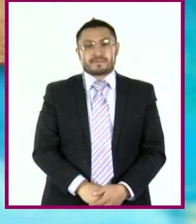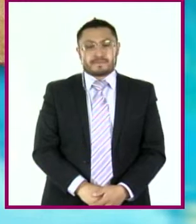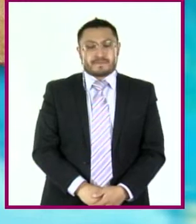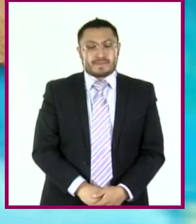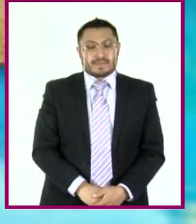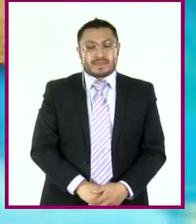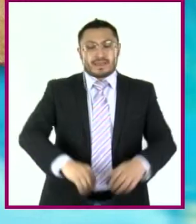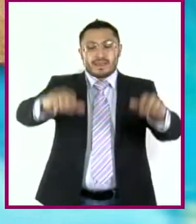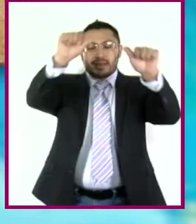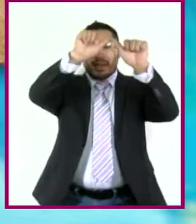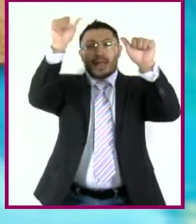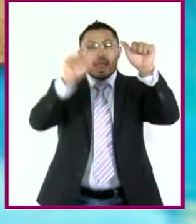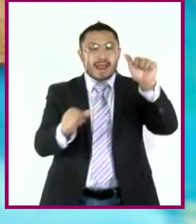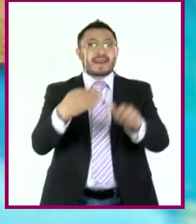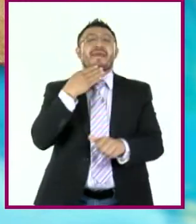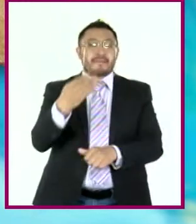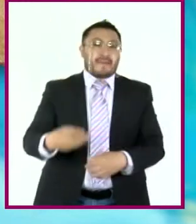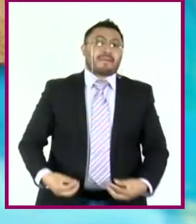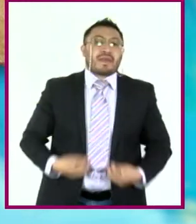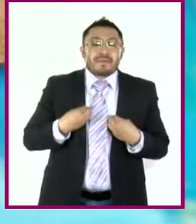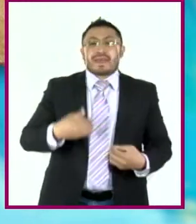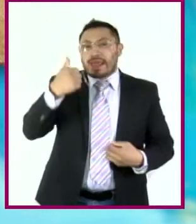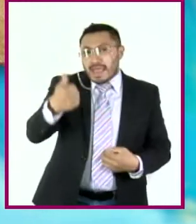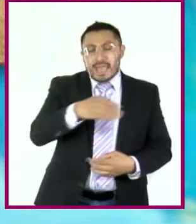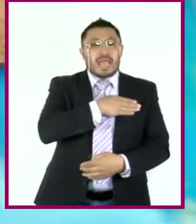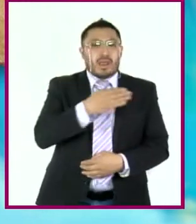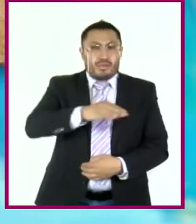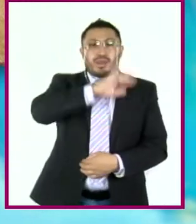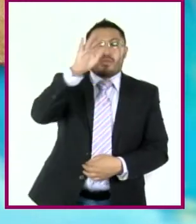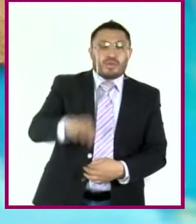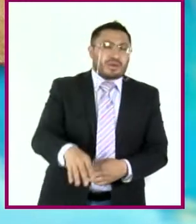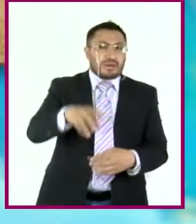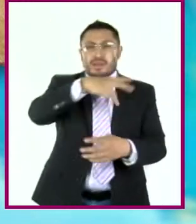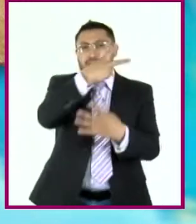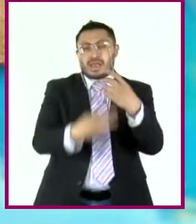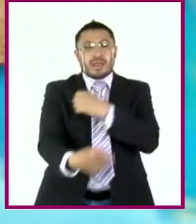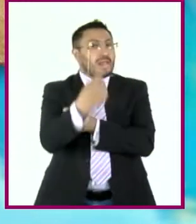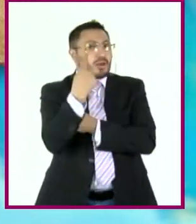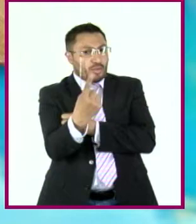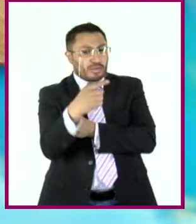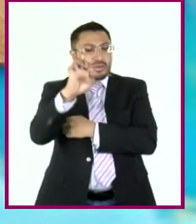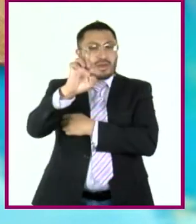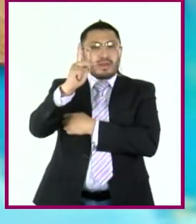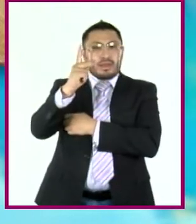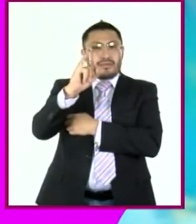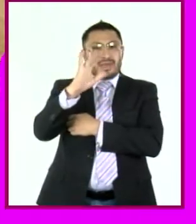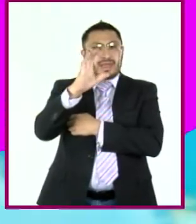El arte del buen vivir y el arte del buen morir es uno solo. Epicuro.